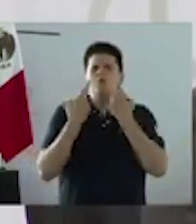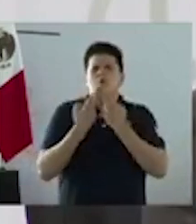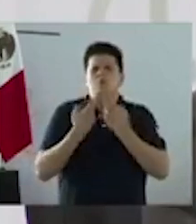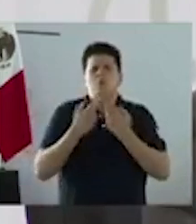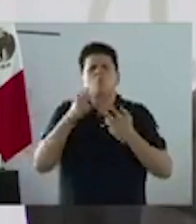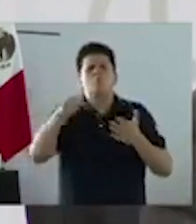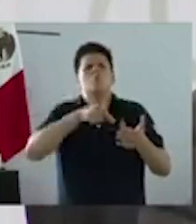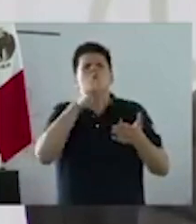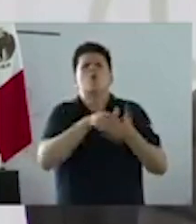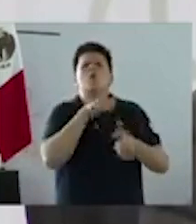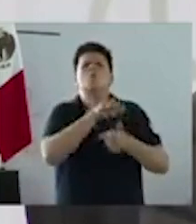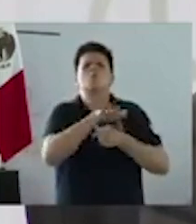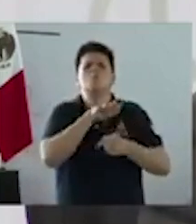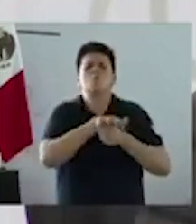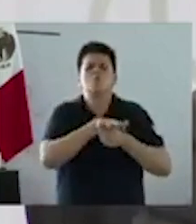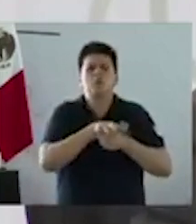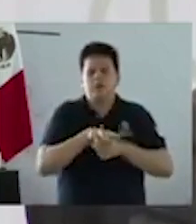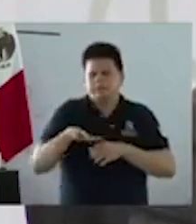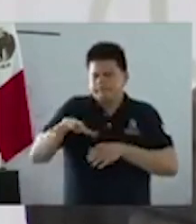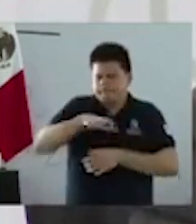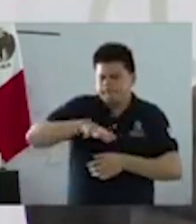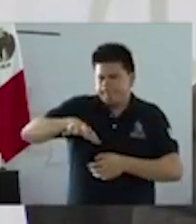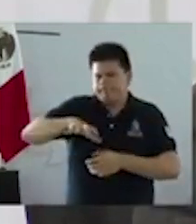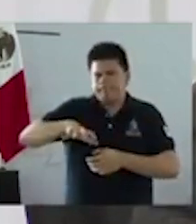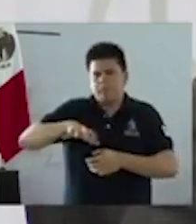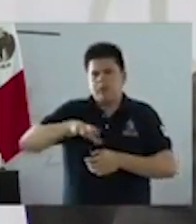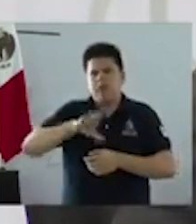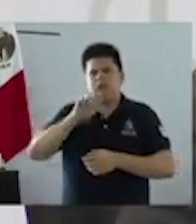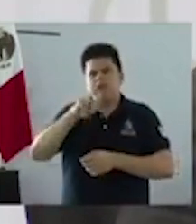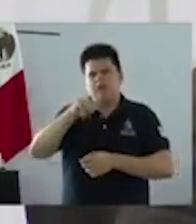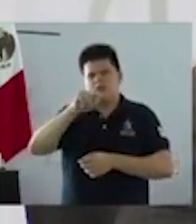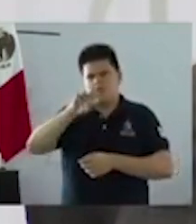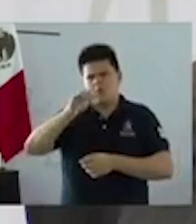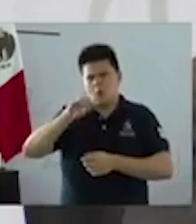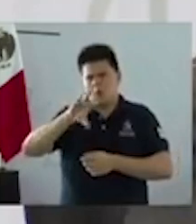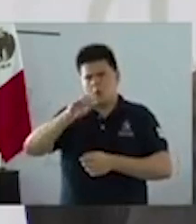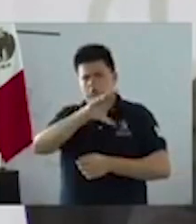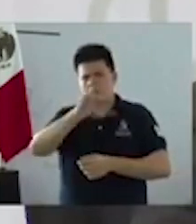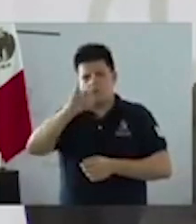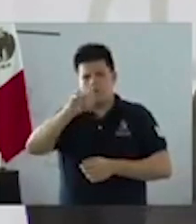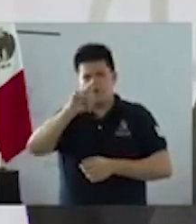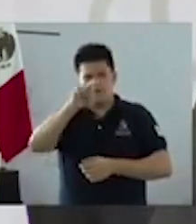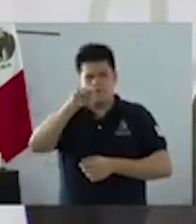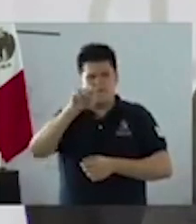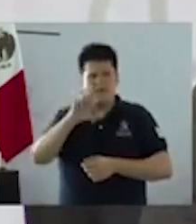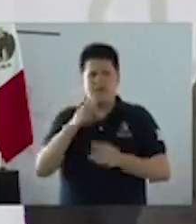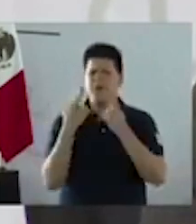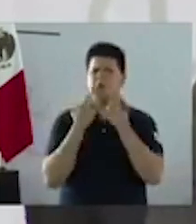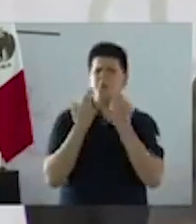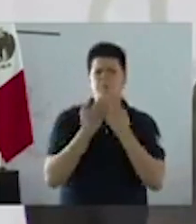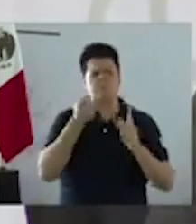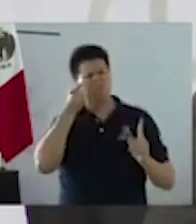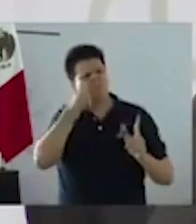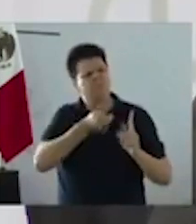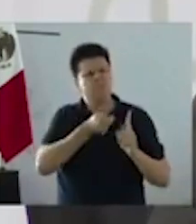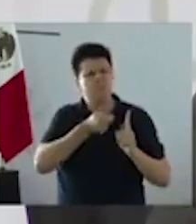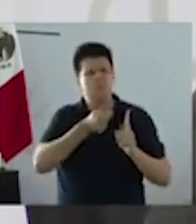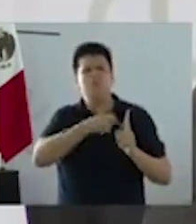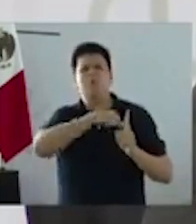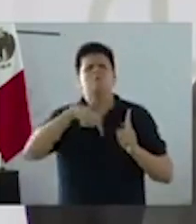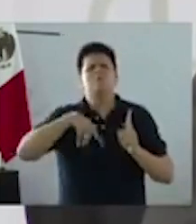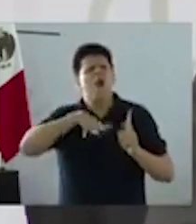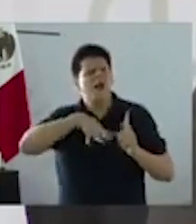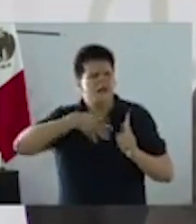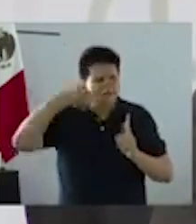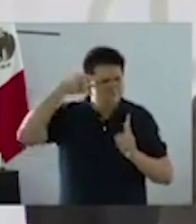del Bajío Centro Occidente y poder tener este encuentro con un objetivo muy claro, poner un